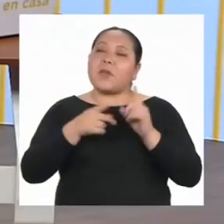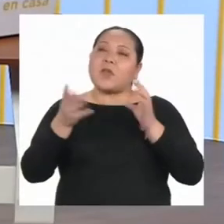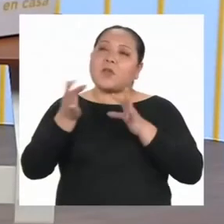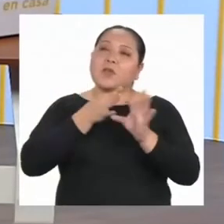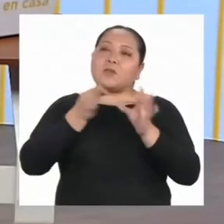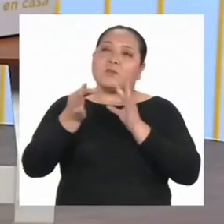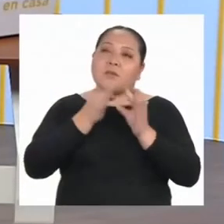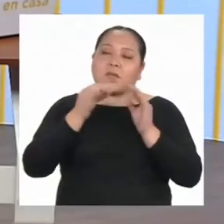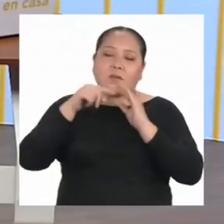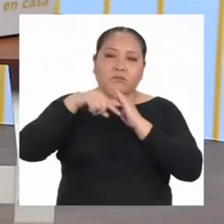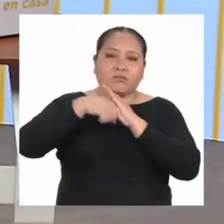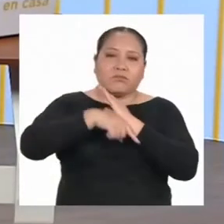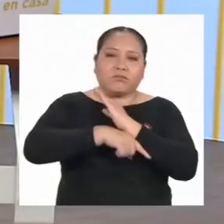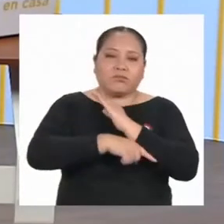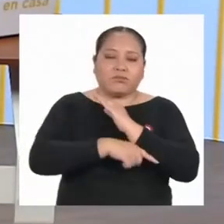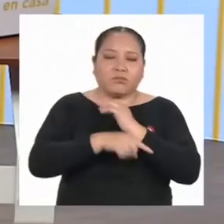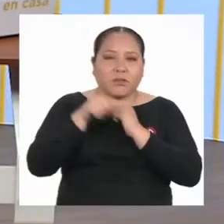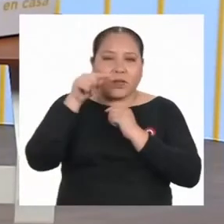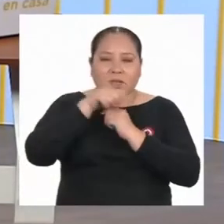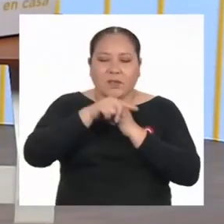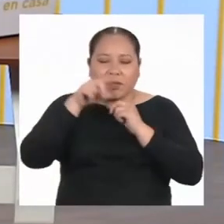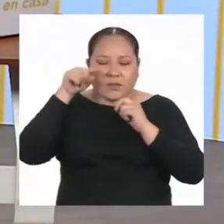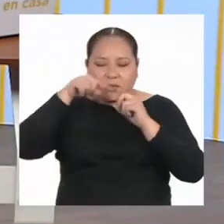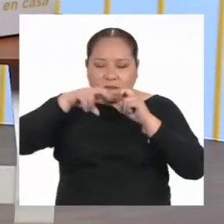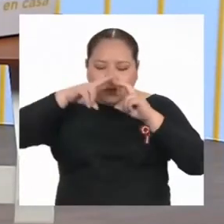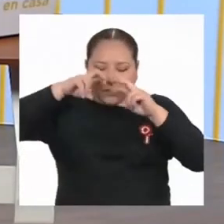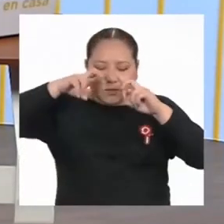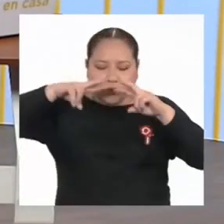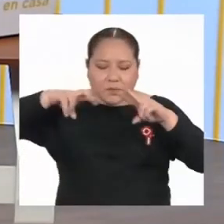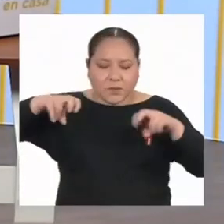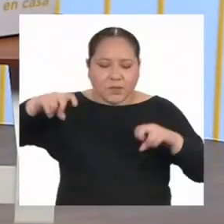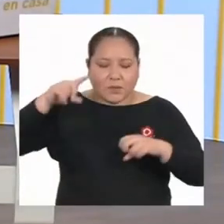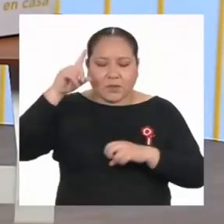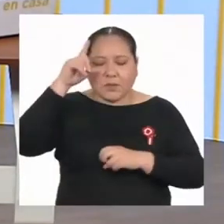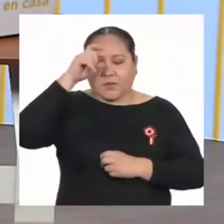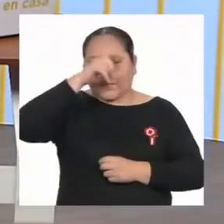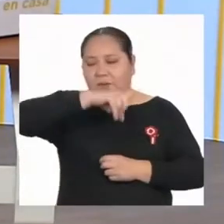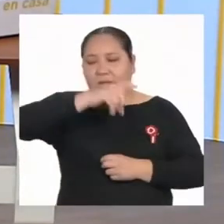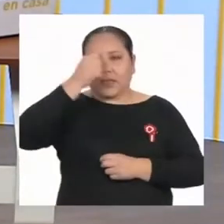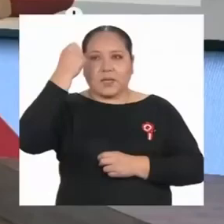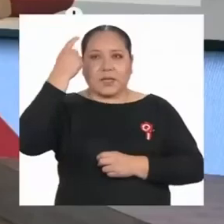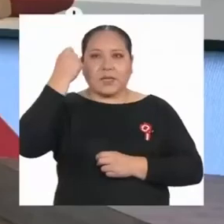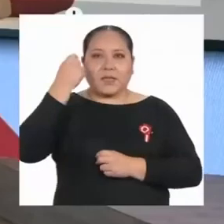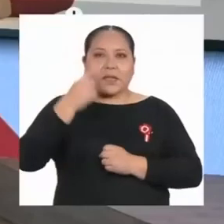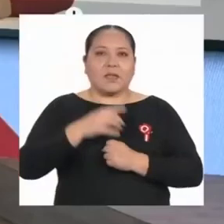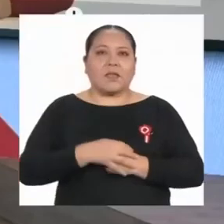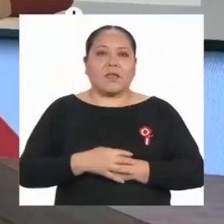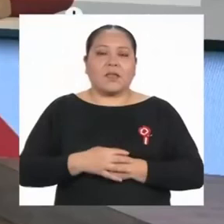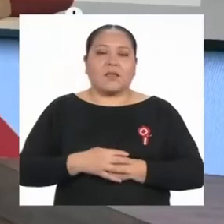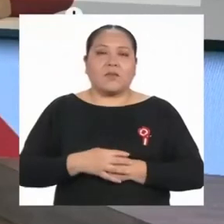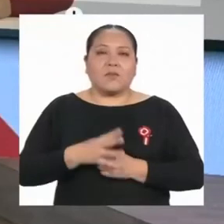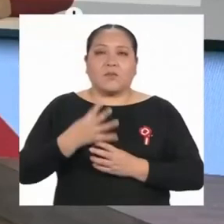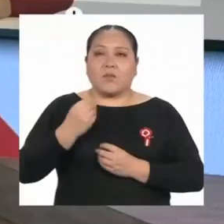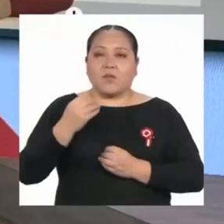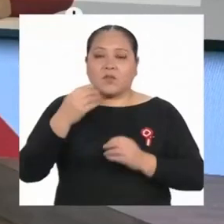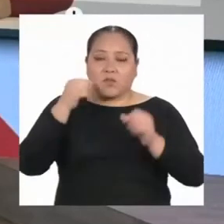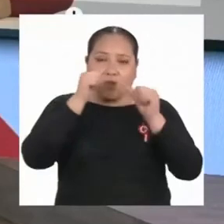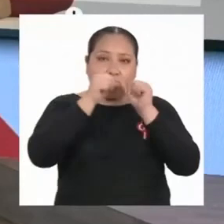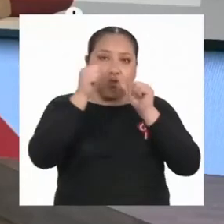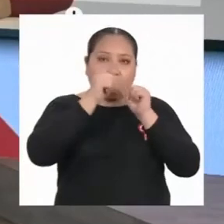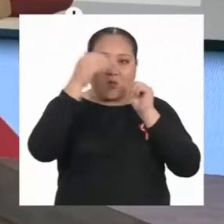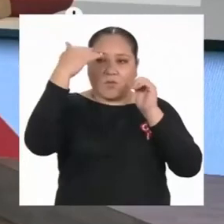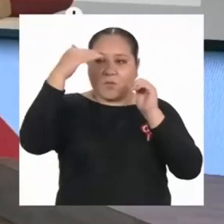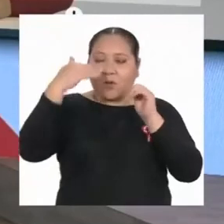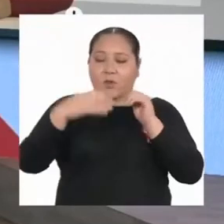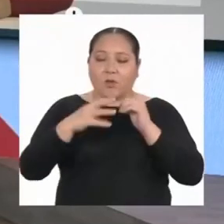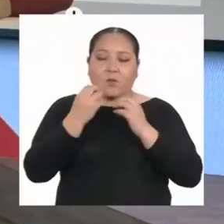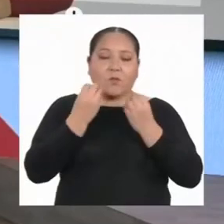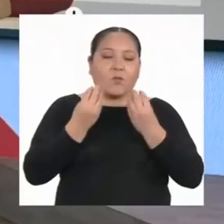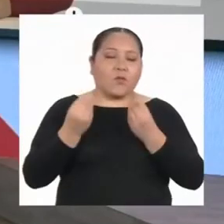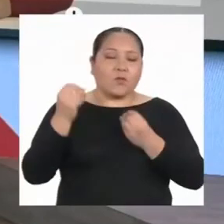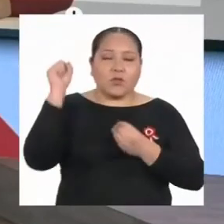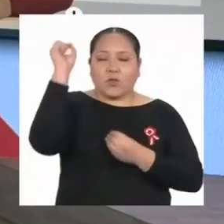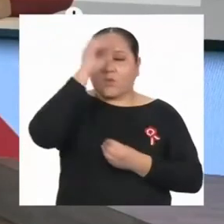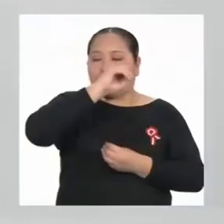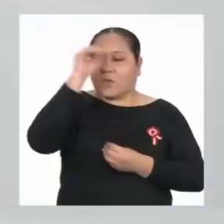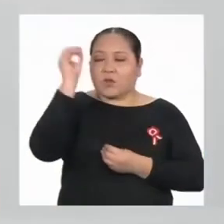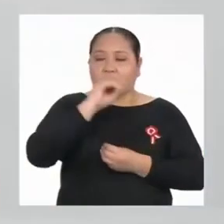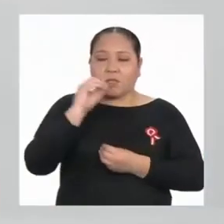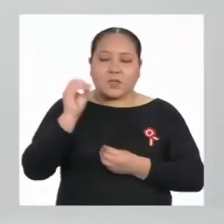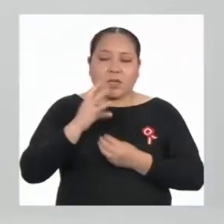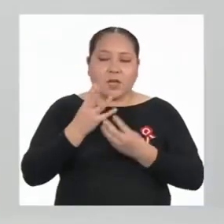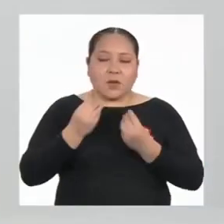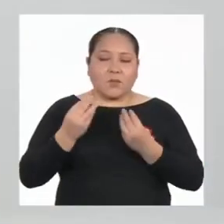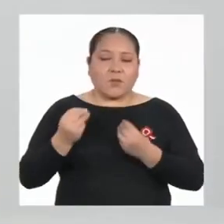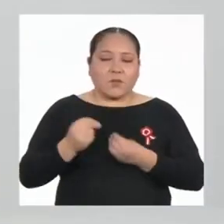con detalle, porque a veces esos estudios son difíciles de comprender. Mucho número, harto porcentaje, mucho texto.